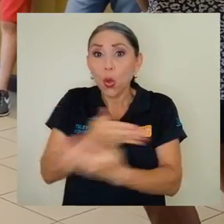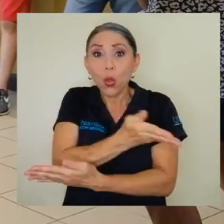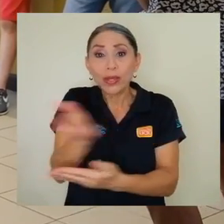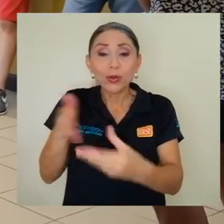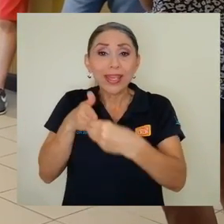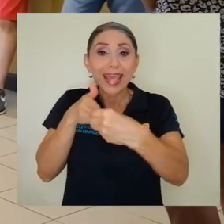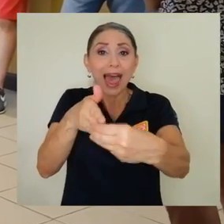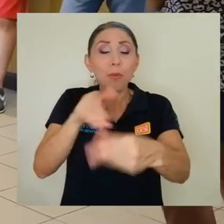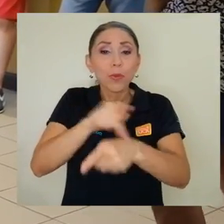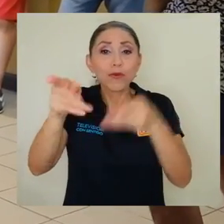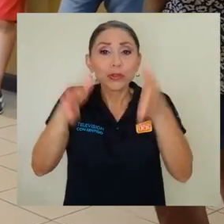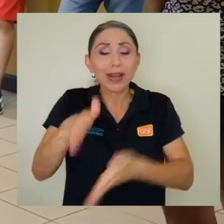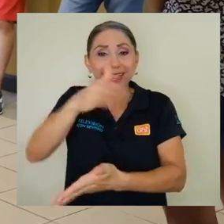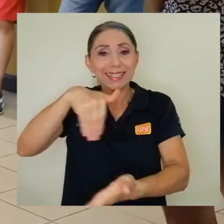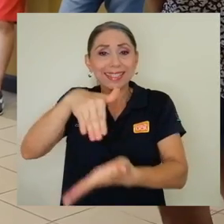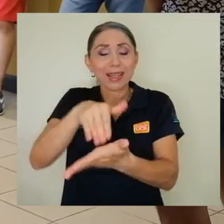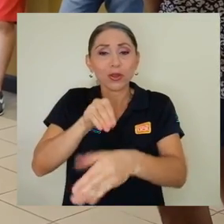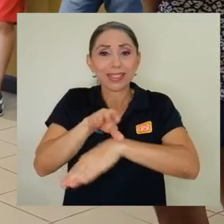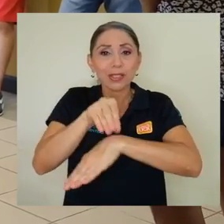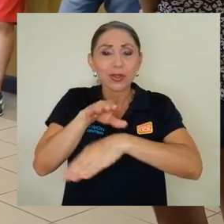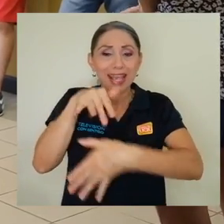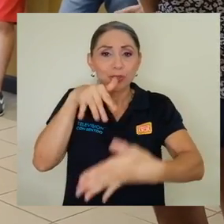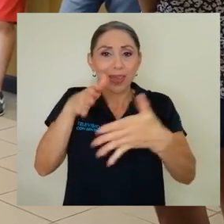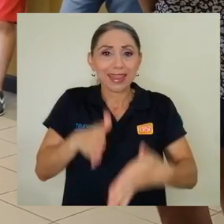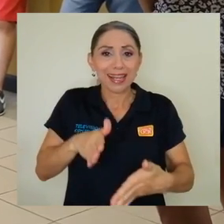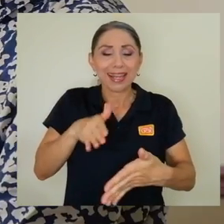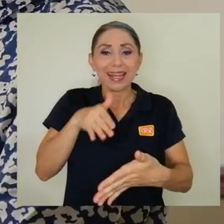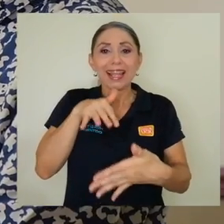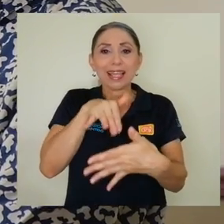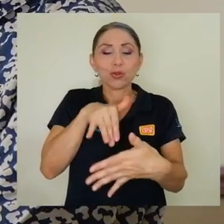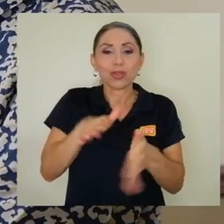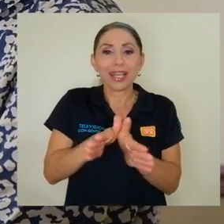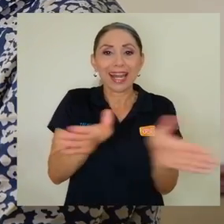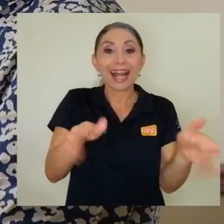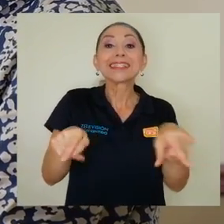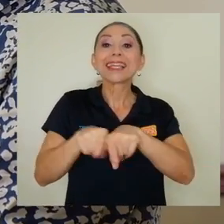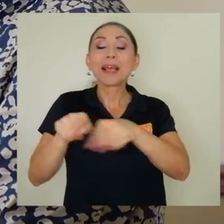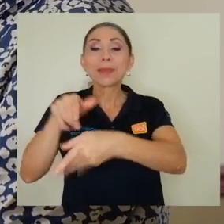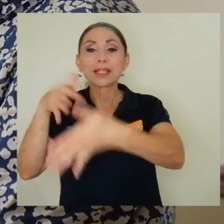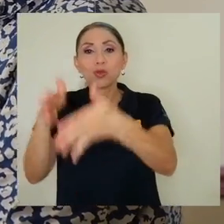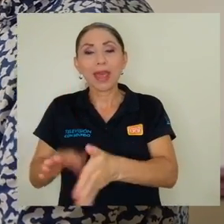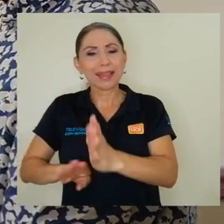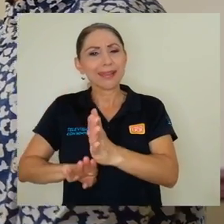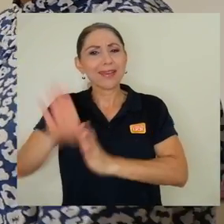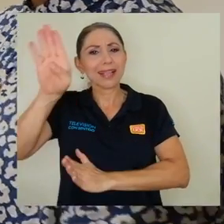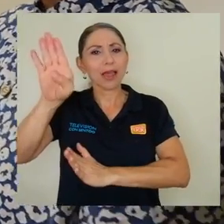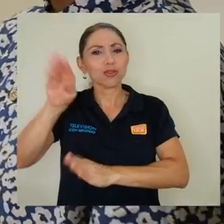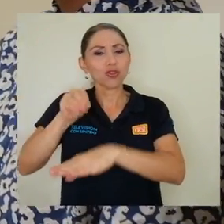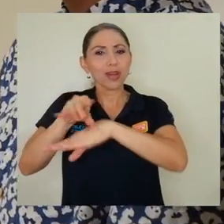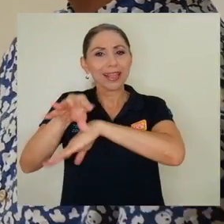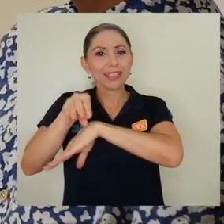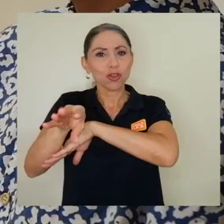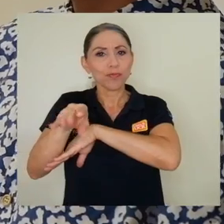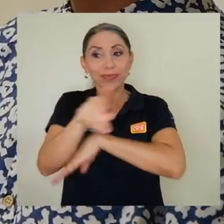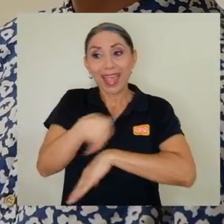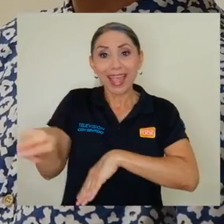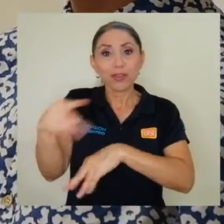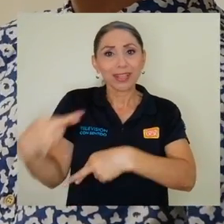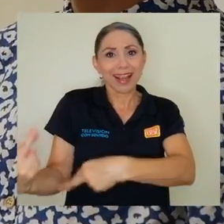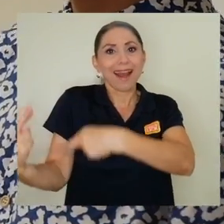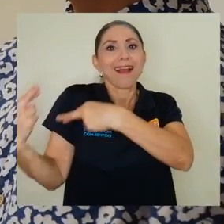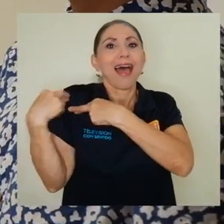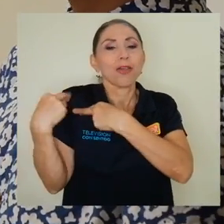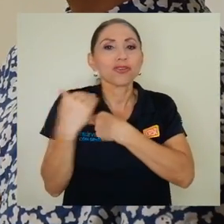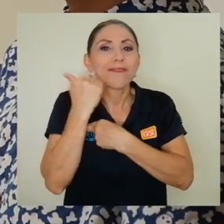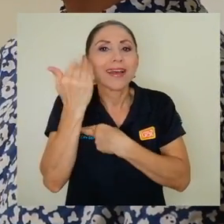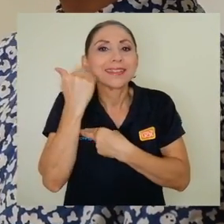guiados por profesionales del Centro de Asesoría Estudiantil de Estudios Generales y estudiantes avanzados de la carrera de orientación encargados de facilitar la